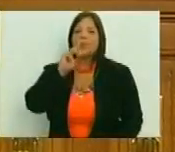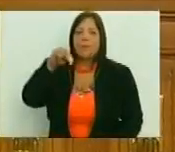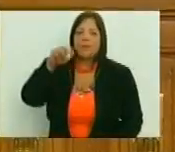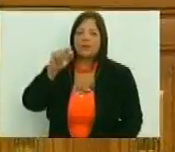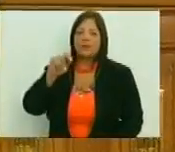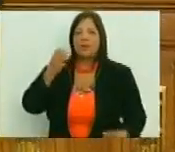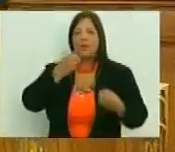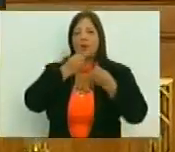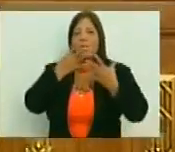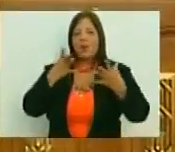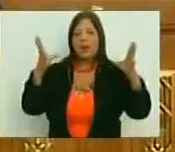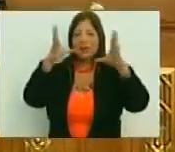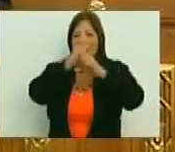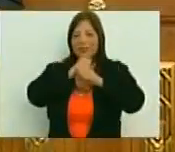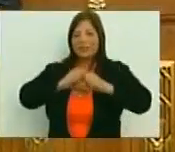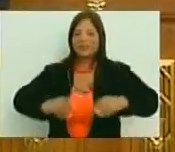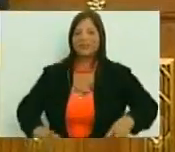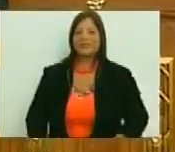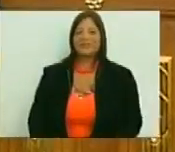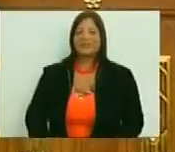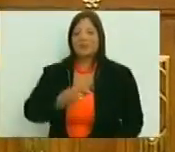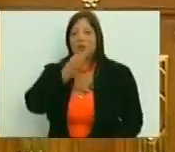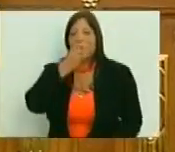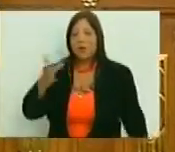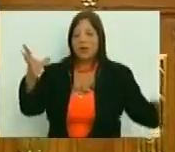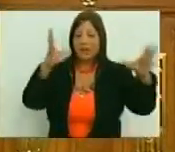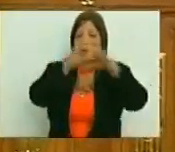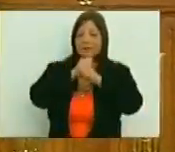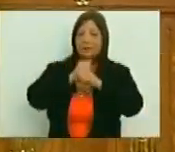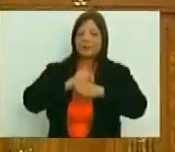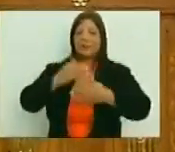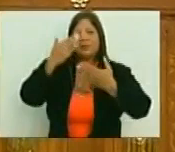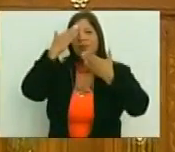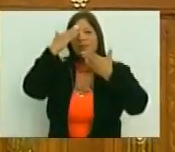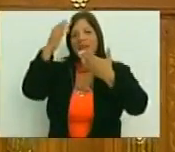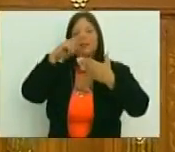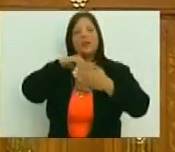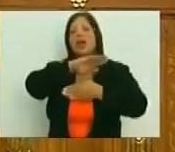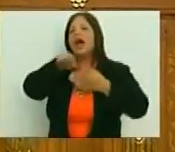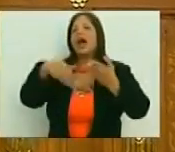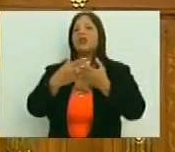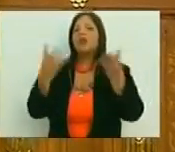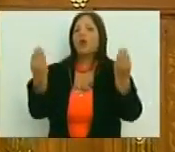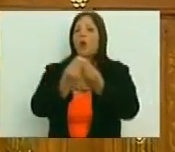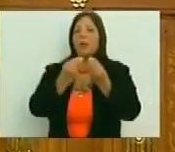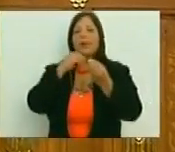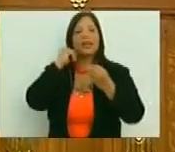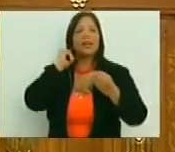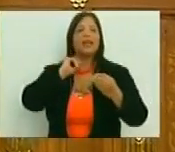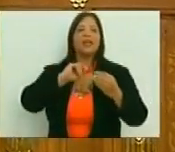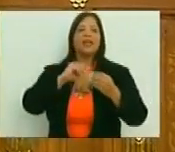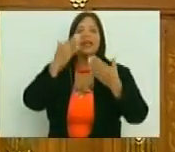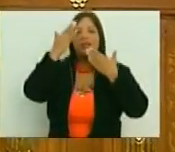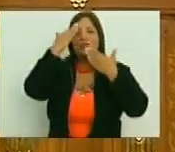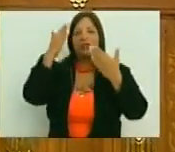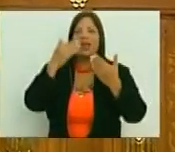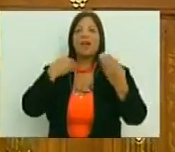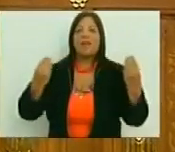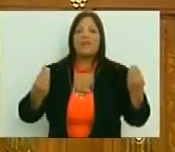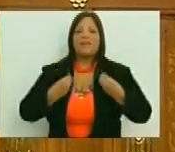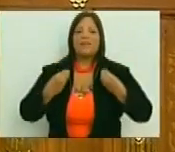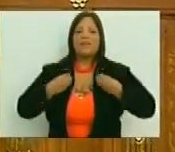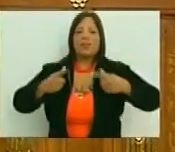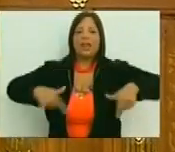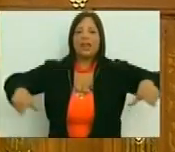Buenas noches. Buenas noches, saludo a todos los compañeros y compañeras que hacemos vida